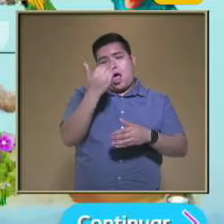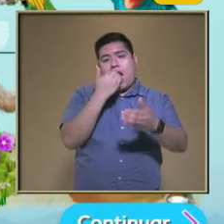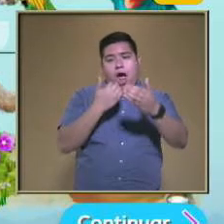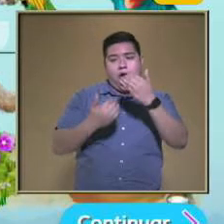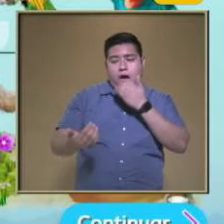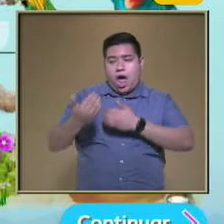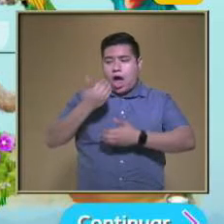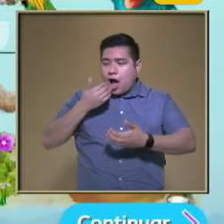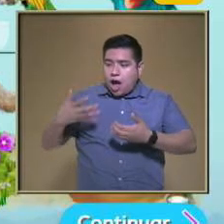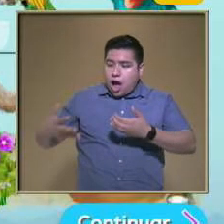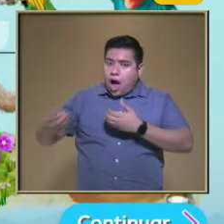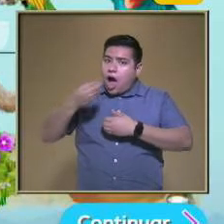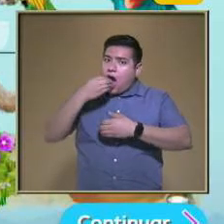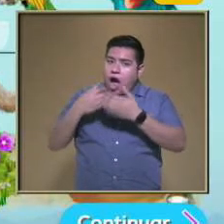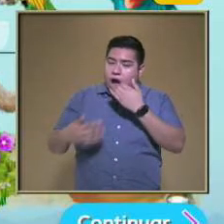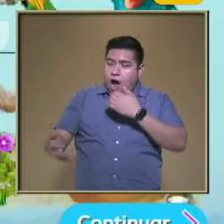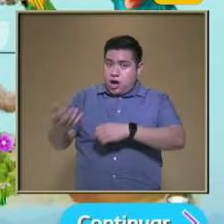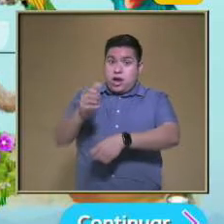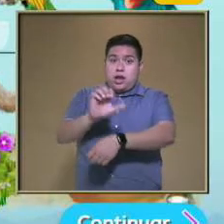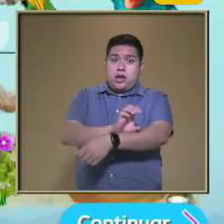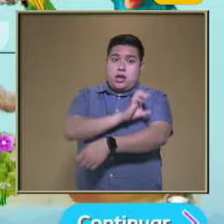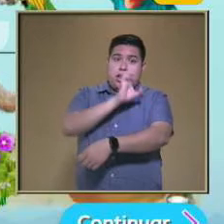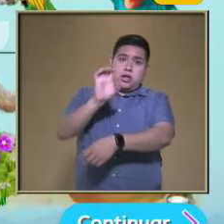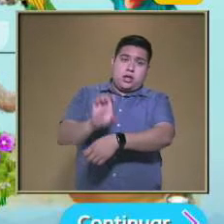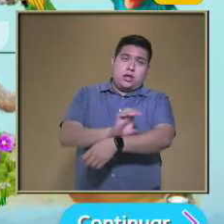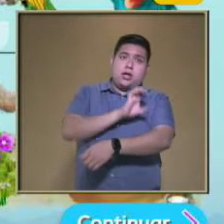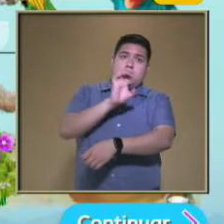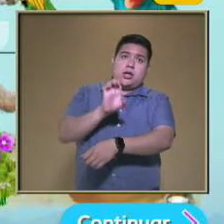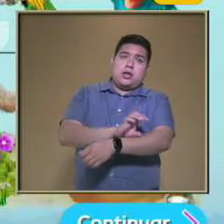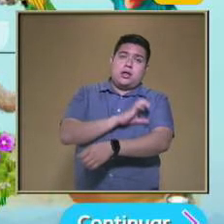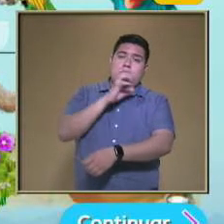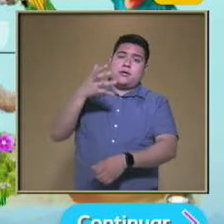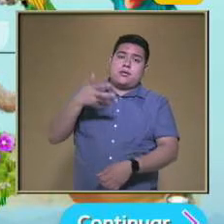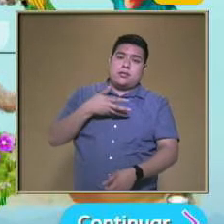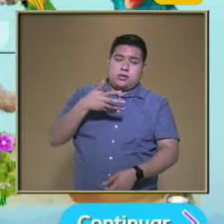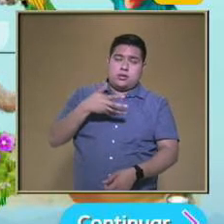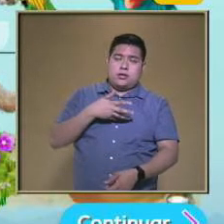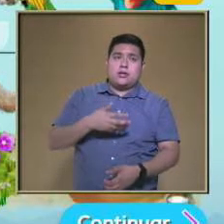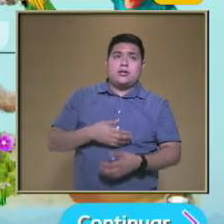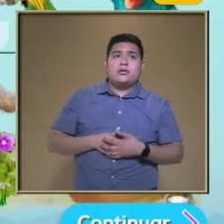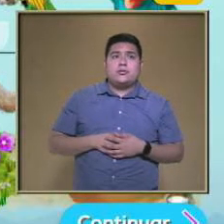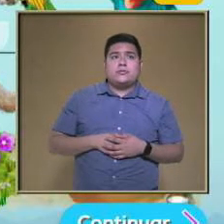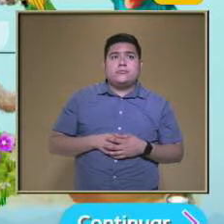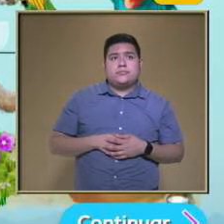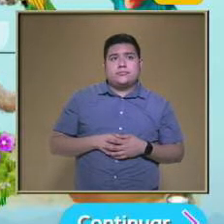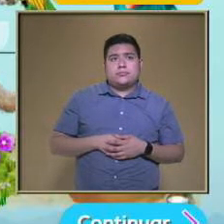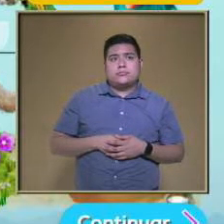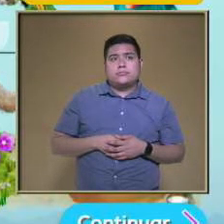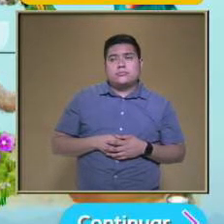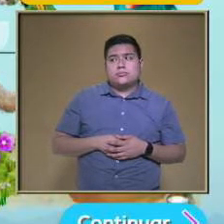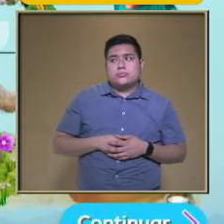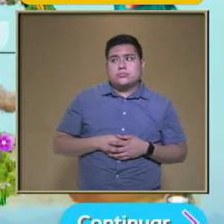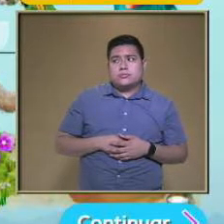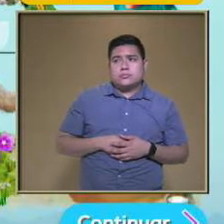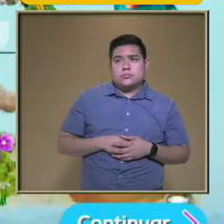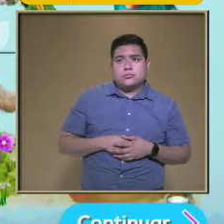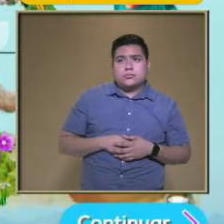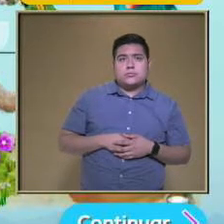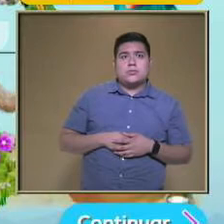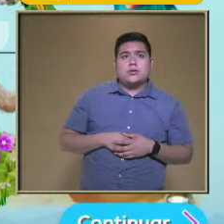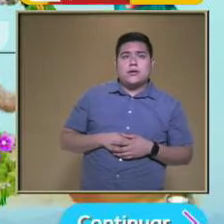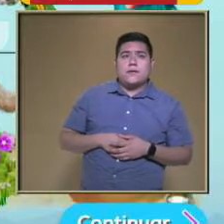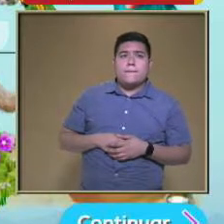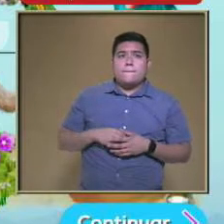son carnívoros Como los depredadores Son consumidores terciarios Pues se alimentan De un consumidor secundario Aquí